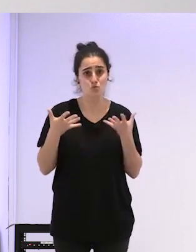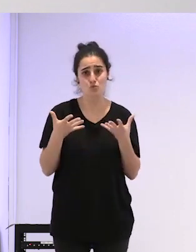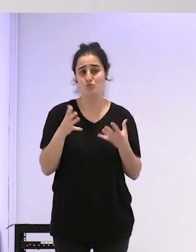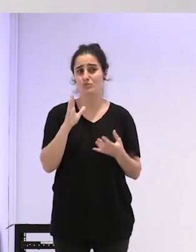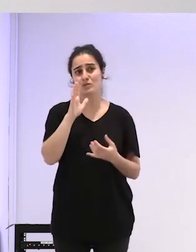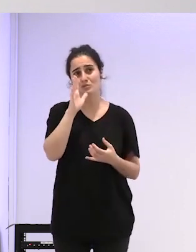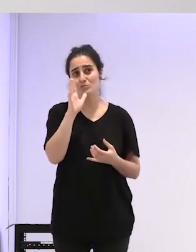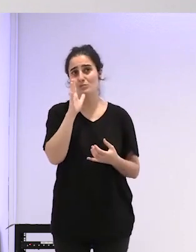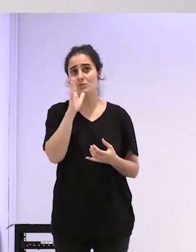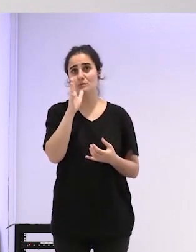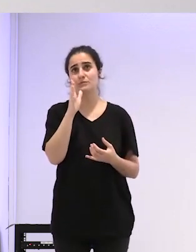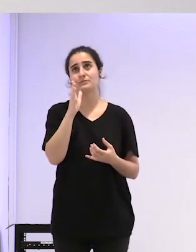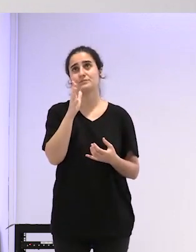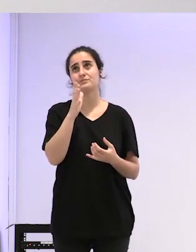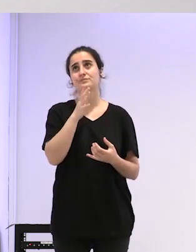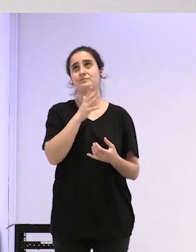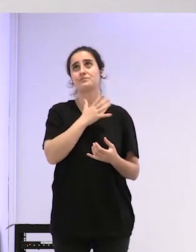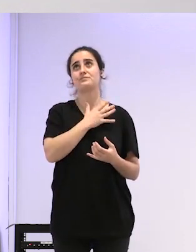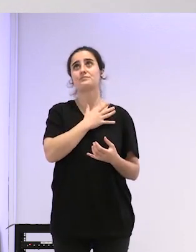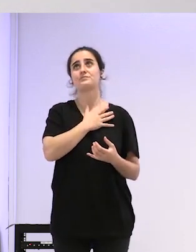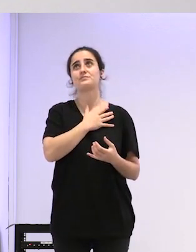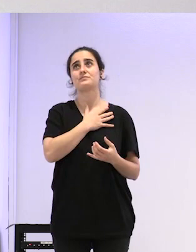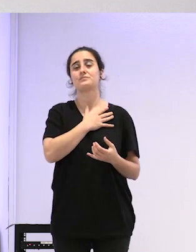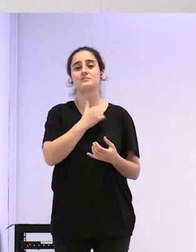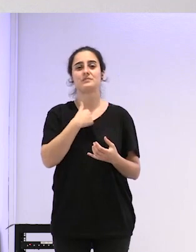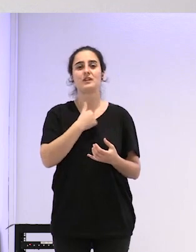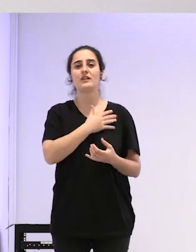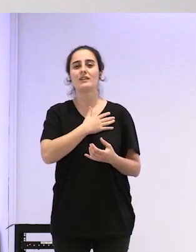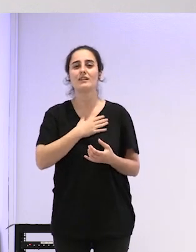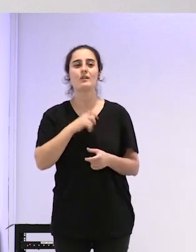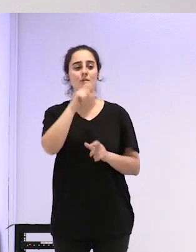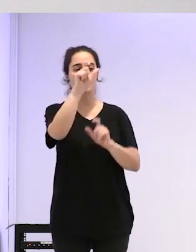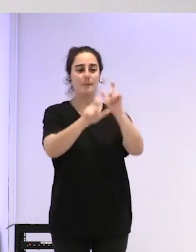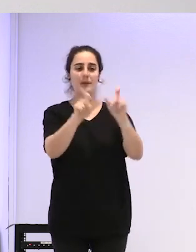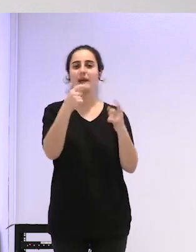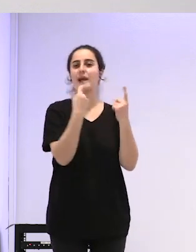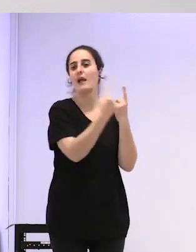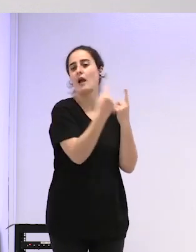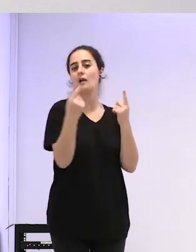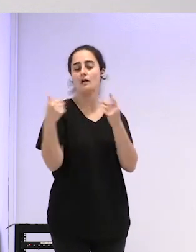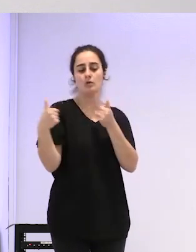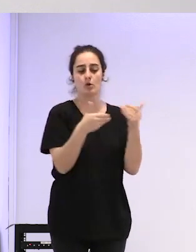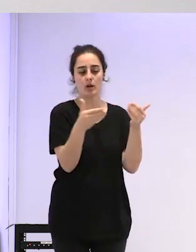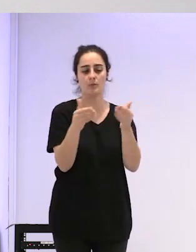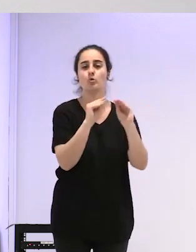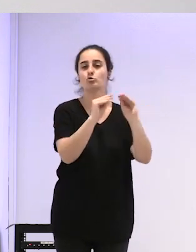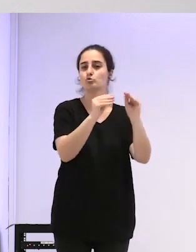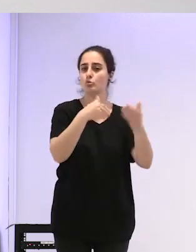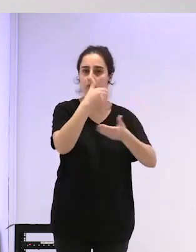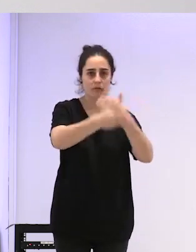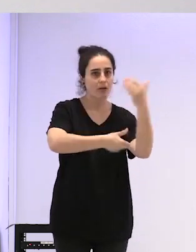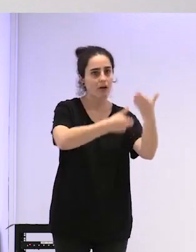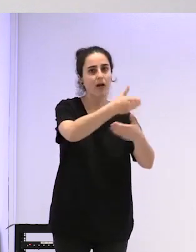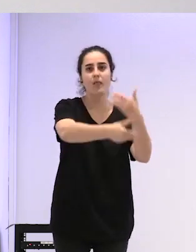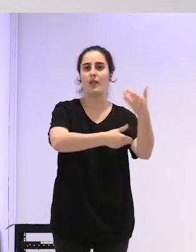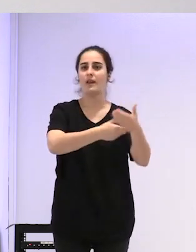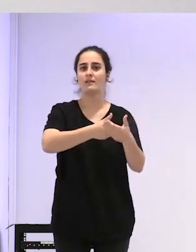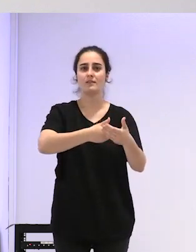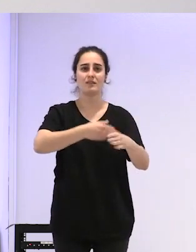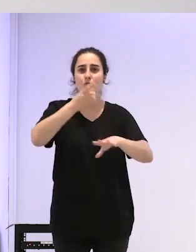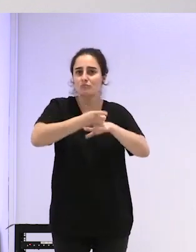bueno porque me encanta que las personas vayan haciendo su camino y que no hay ninguna obligación de dar ningún paso ¿no?